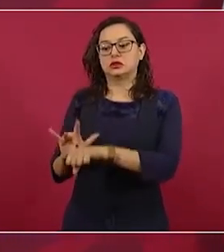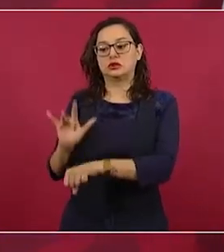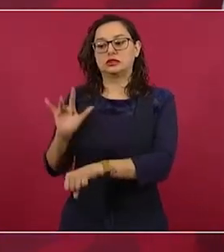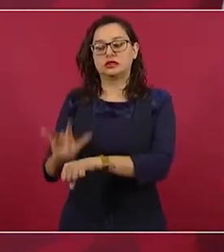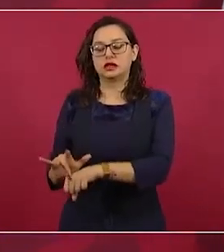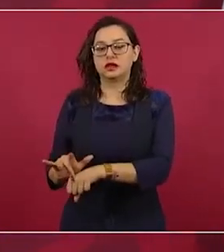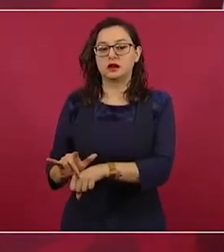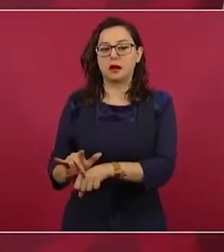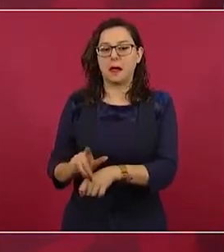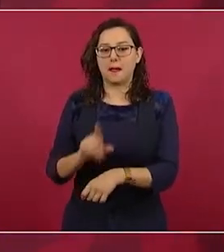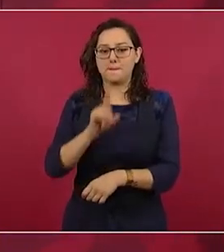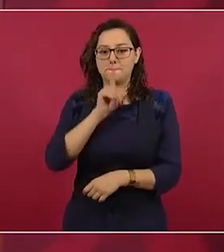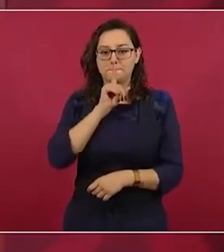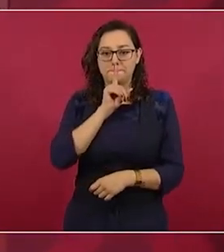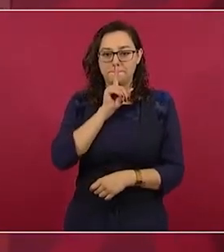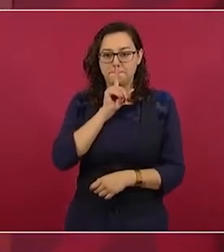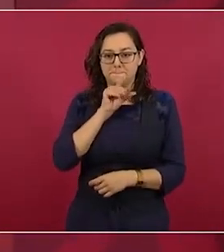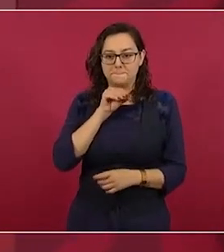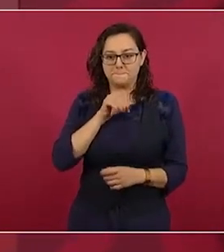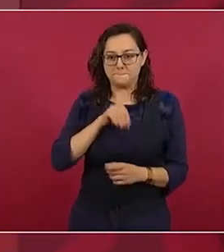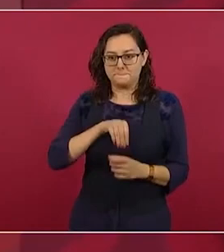hablen del tema.